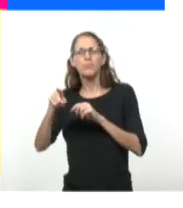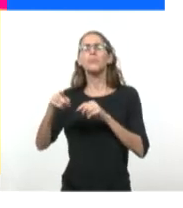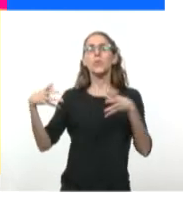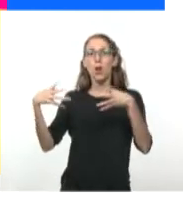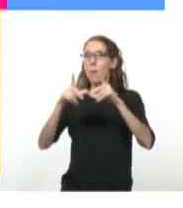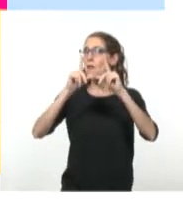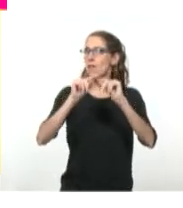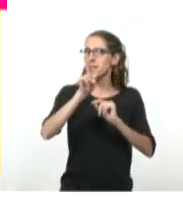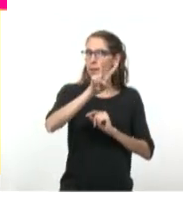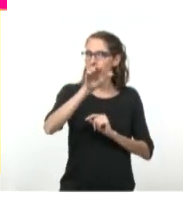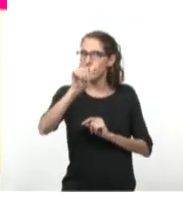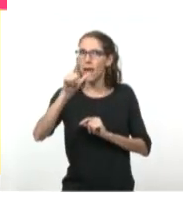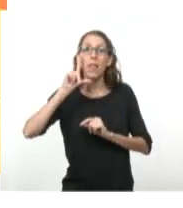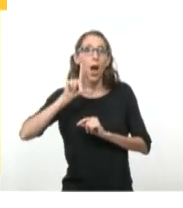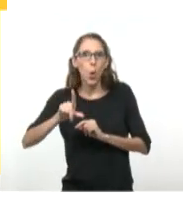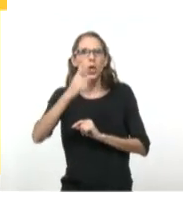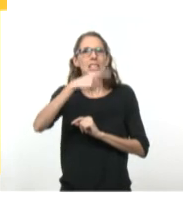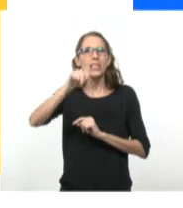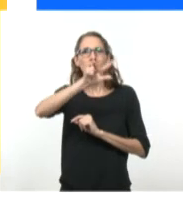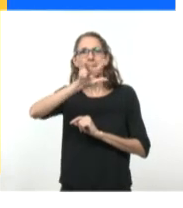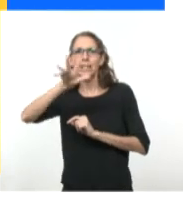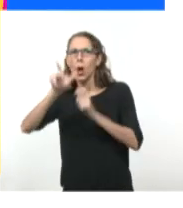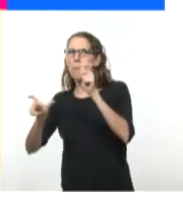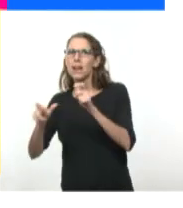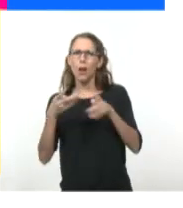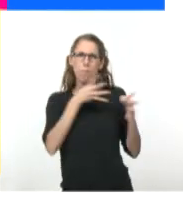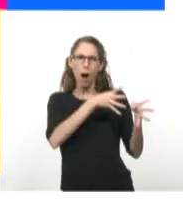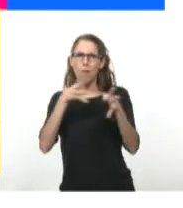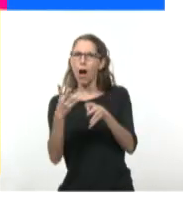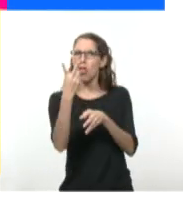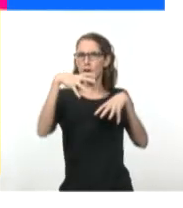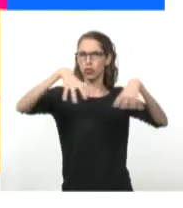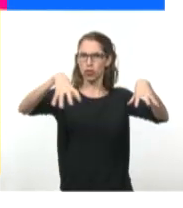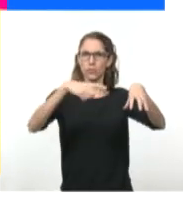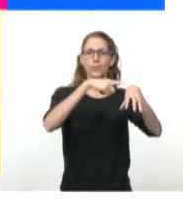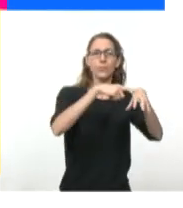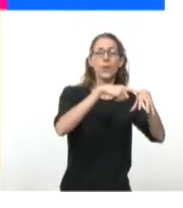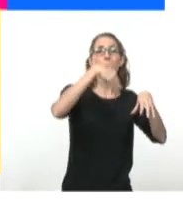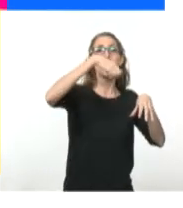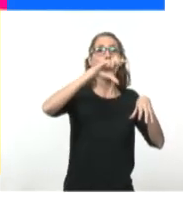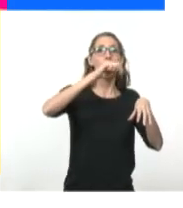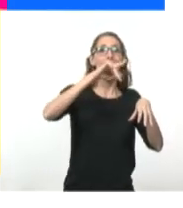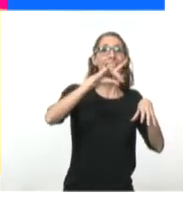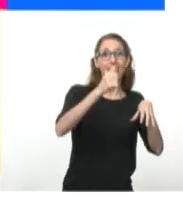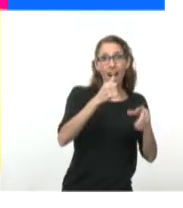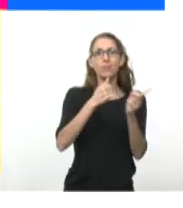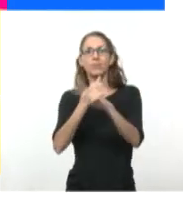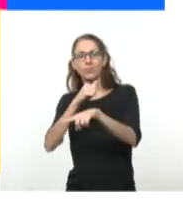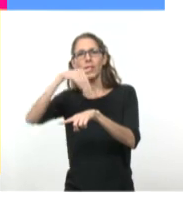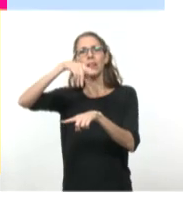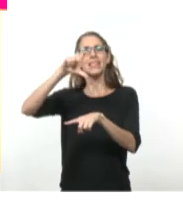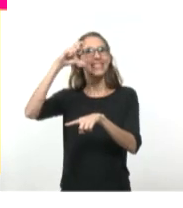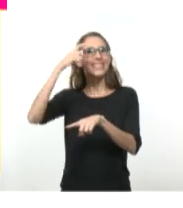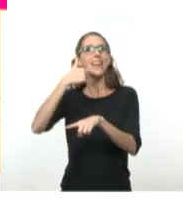rebeldes atacan dos cuarteles en la provincia de Oriente. El cuartel Moncada, en Santiago de Cuba, y el cuartel Carlos Manuel de